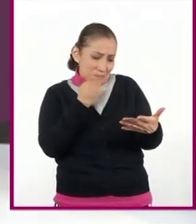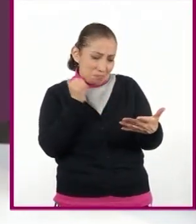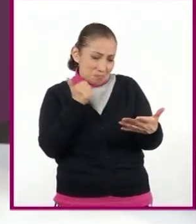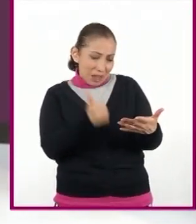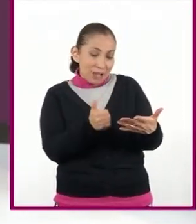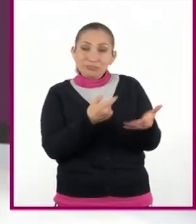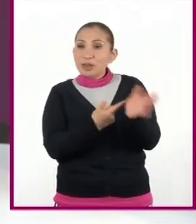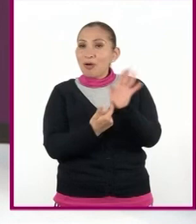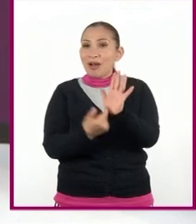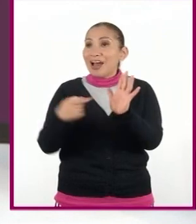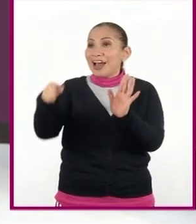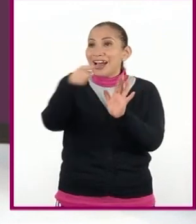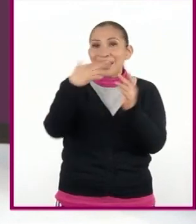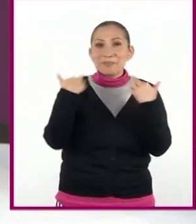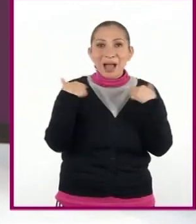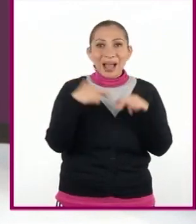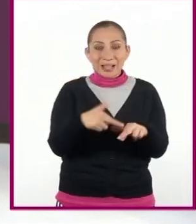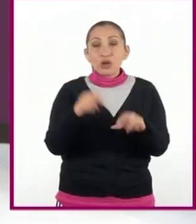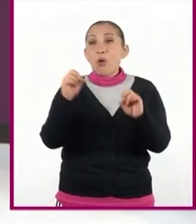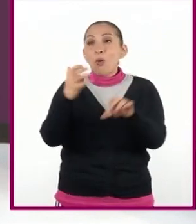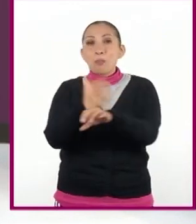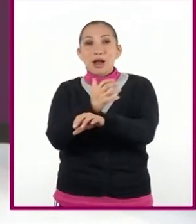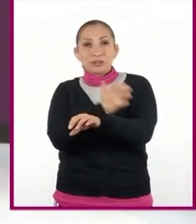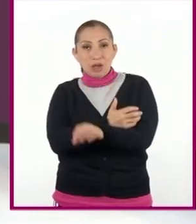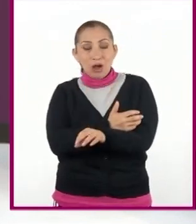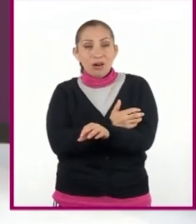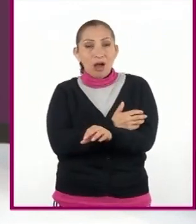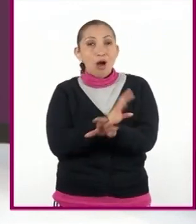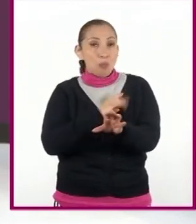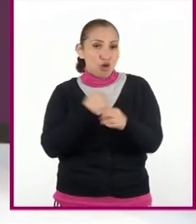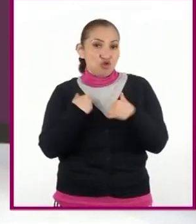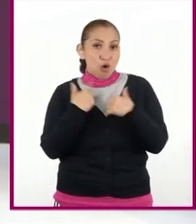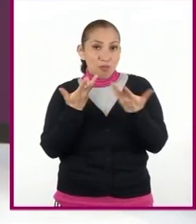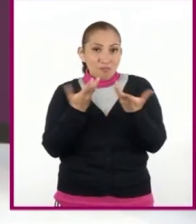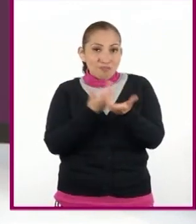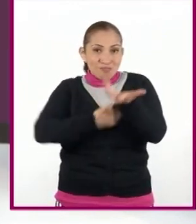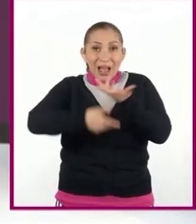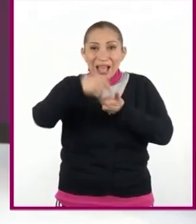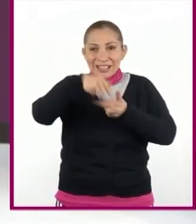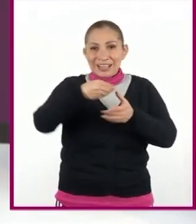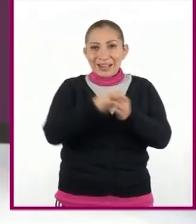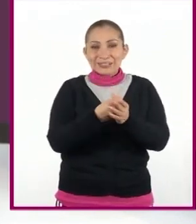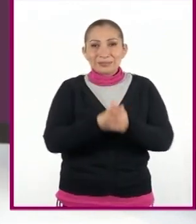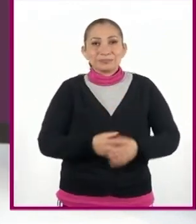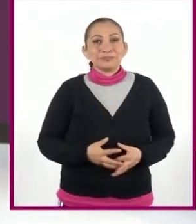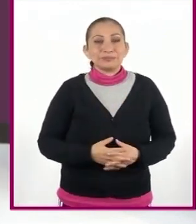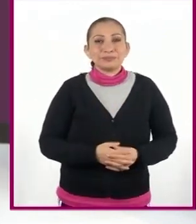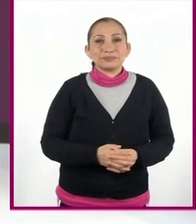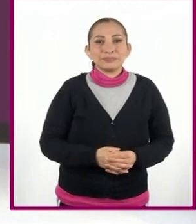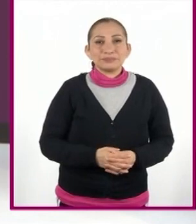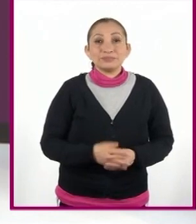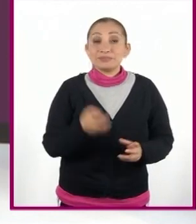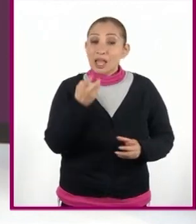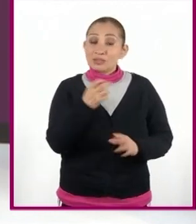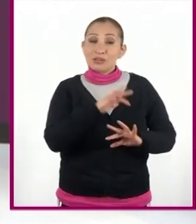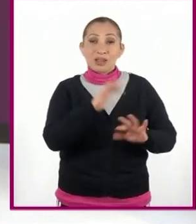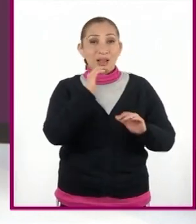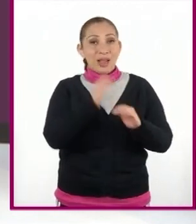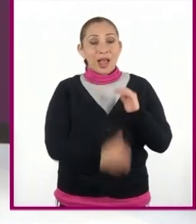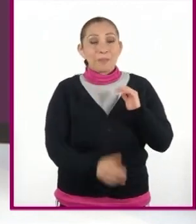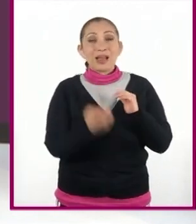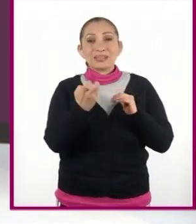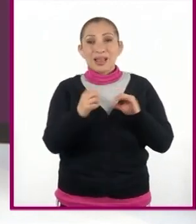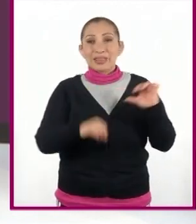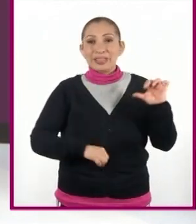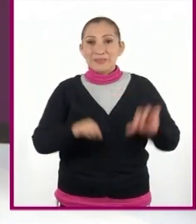compártanlo con sus profesores y compañeros, como he hecho yo con ustedes en esta sesión. Con esto, terminamos